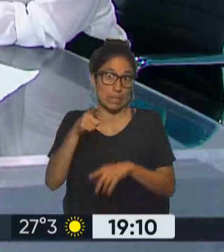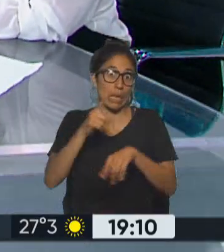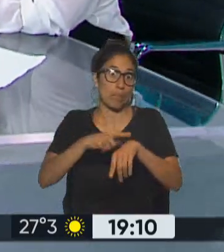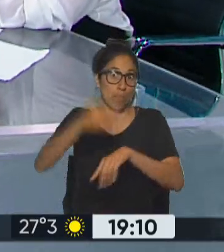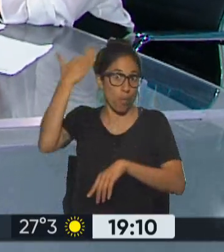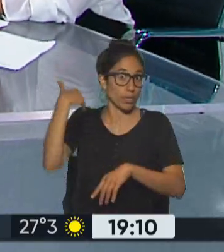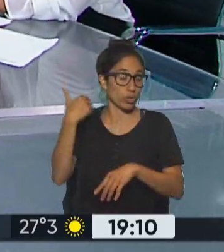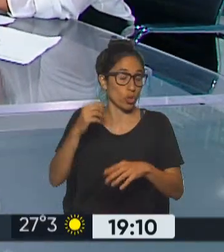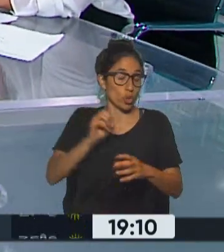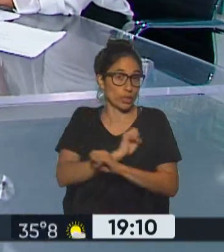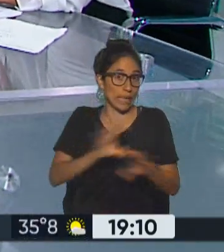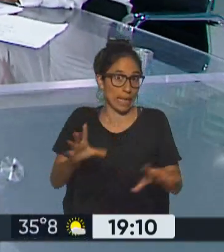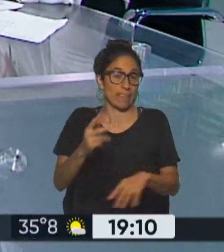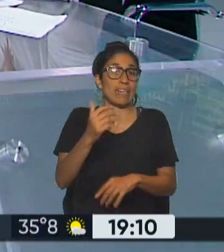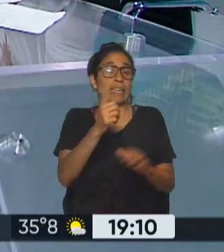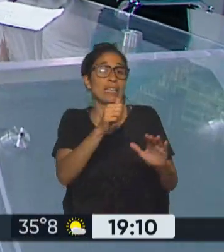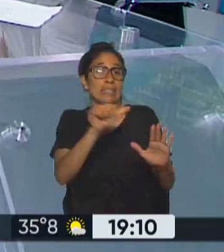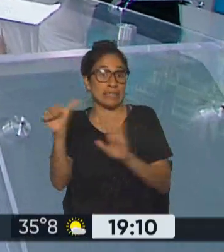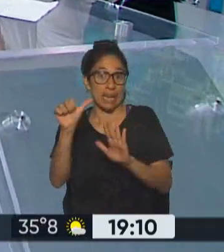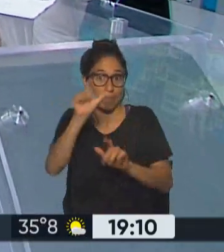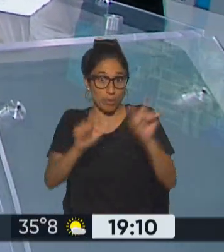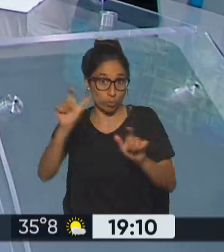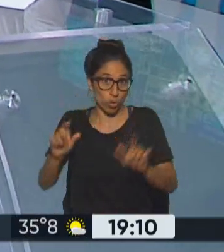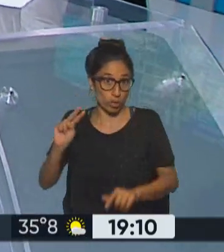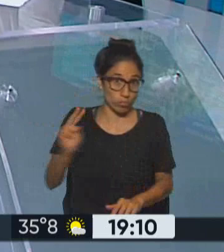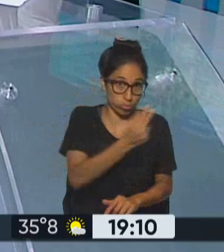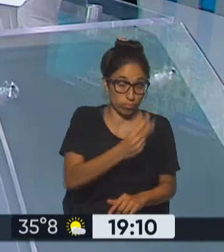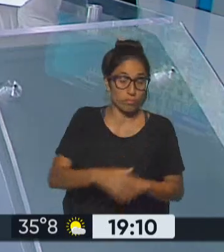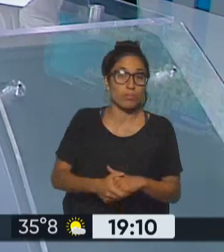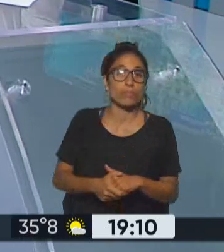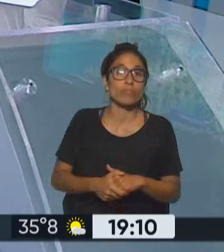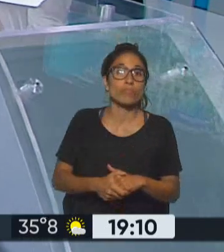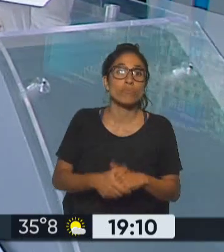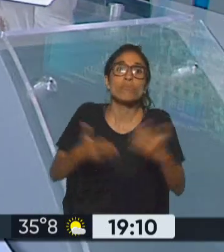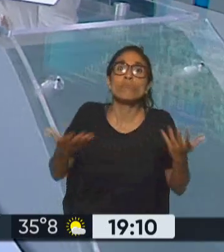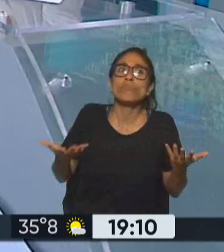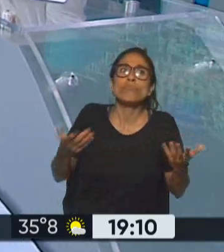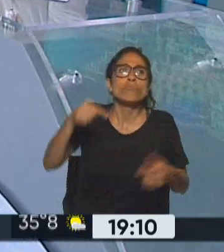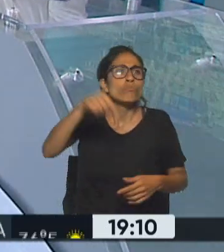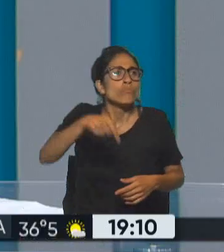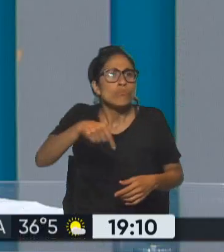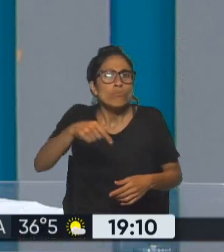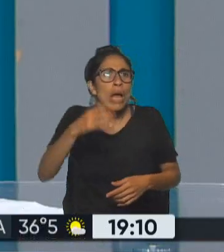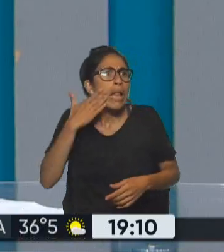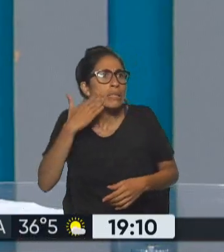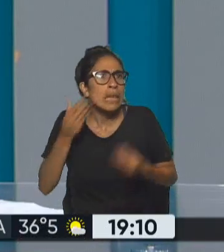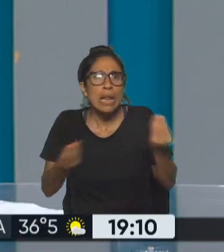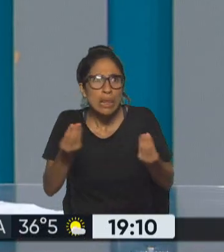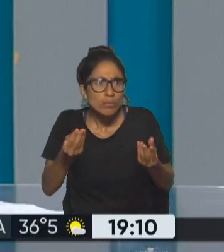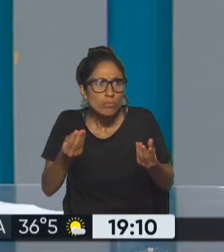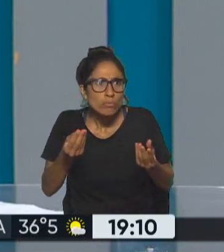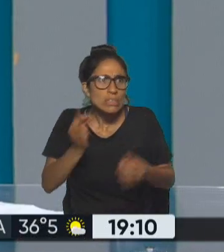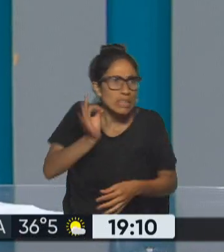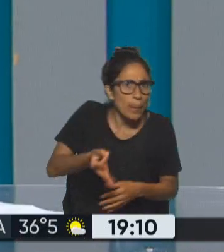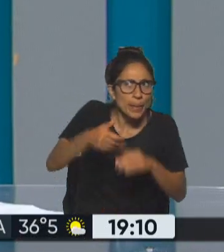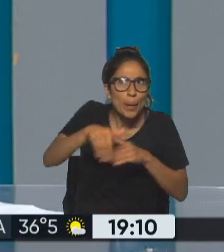Martínez Leti, ¿cómo estás? Bien, Alejandro Bueno, ¿inesperado o más o menos? Más o menos diría de hecho mencionabas lo de